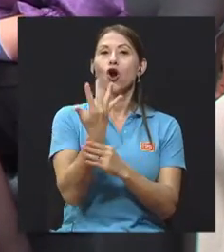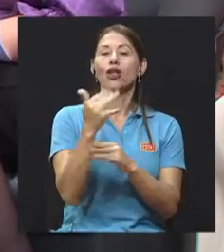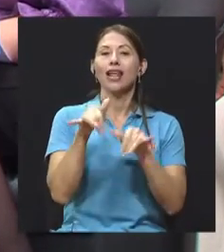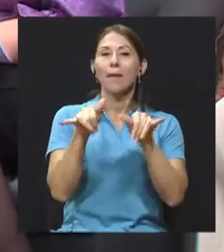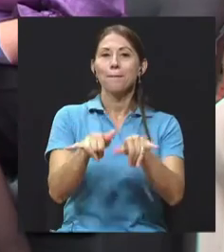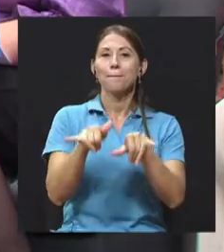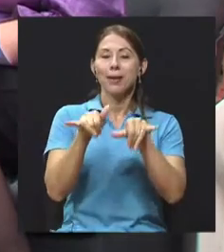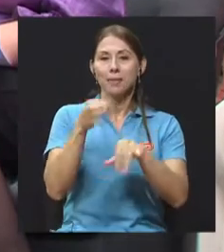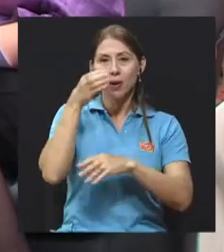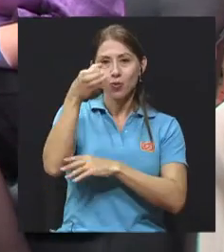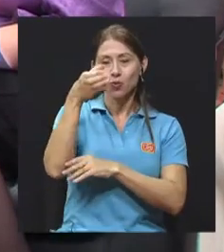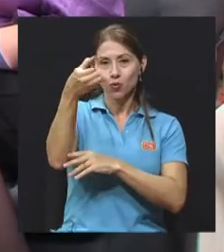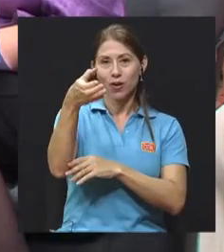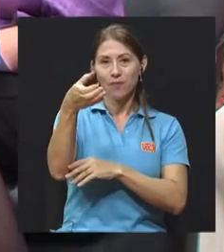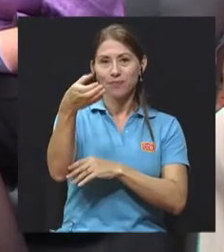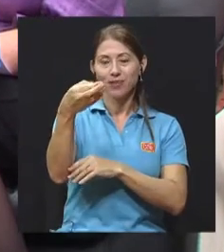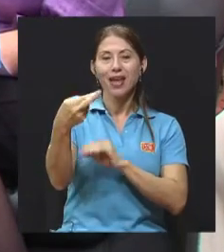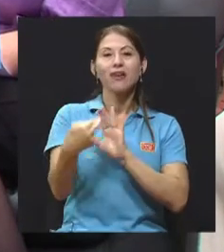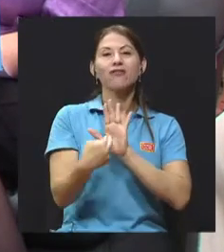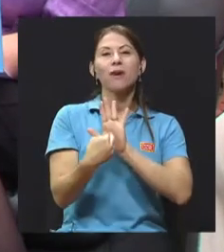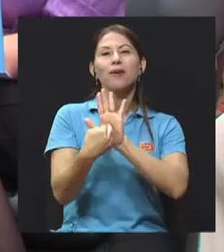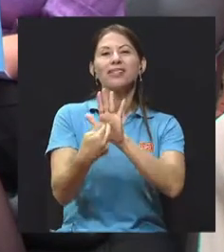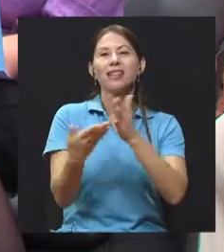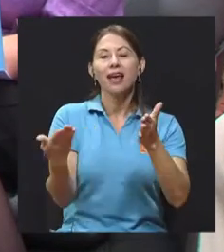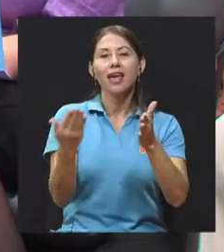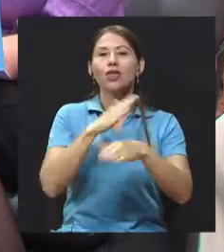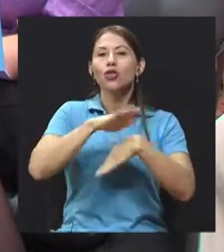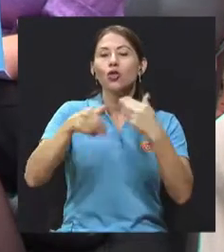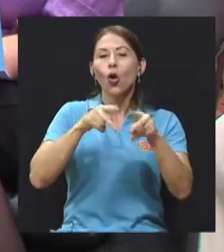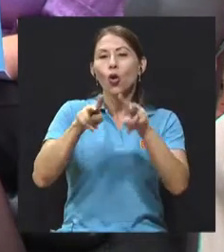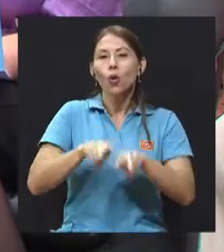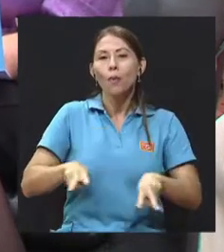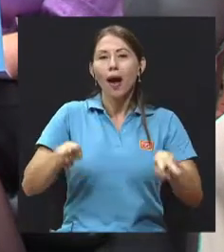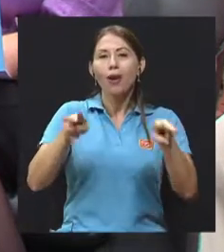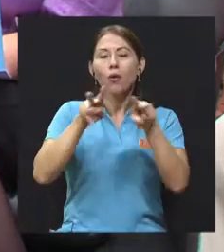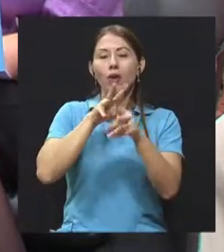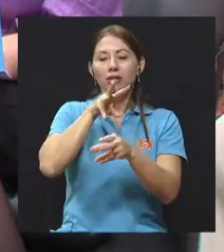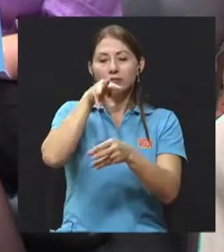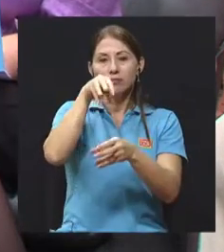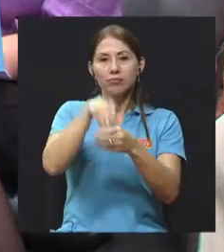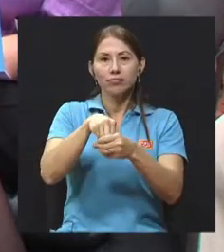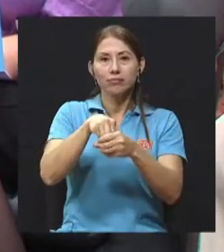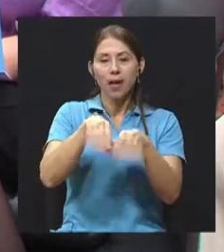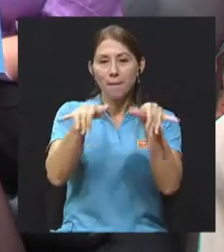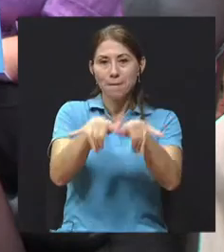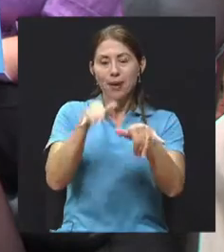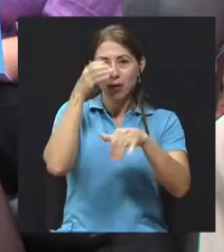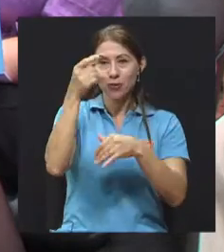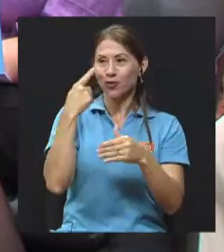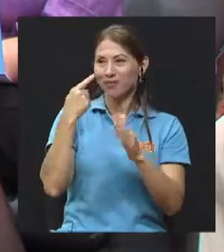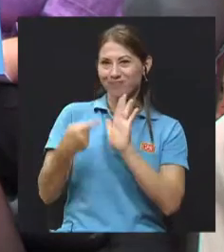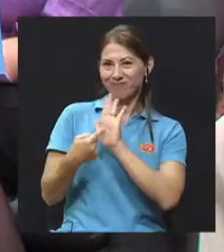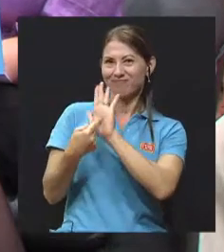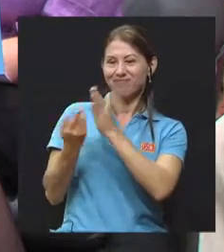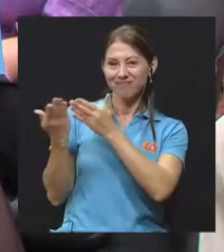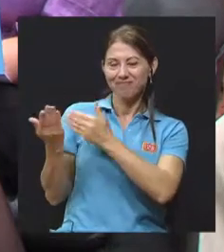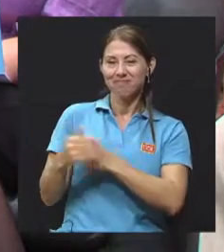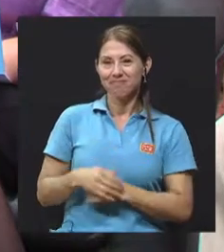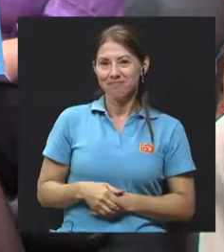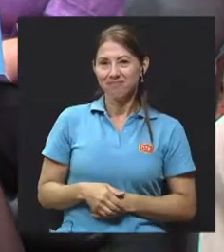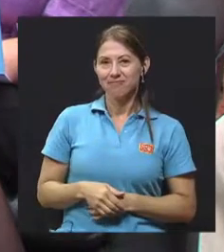representa todos los valores y lo que integra la permacultura. Eso, güey. Sí, ahí. Ok,